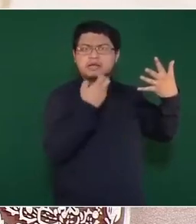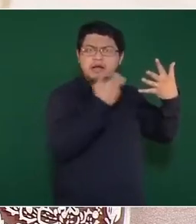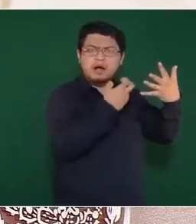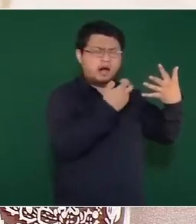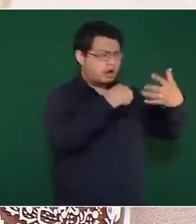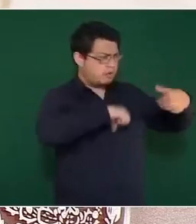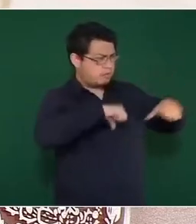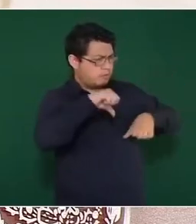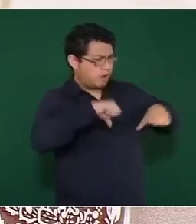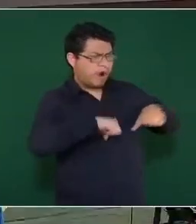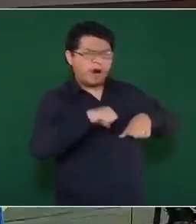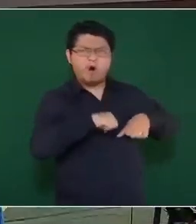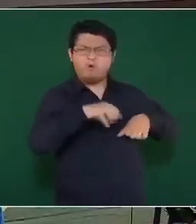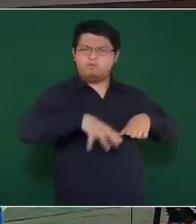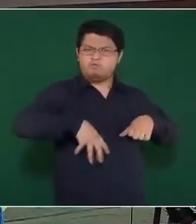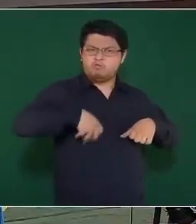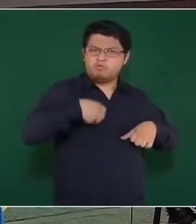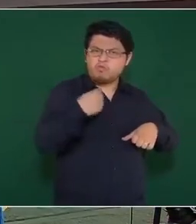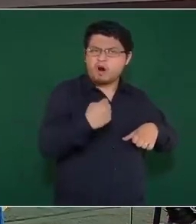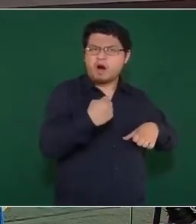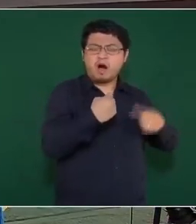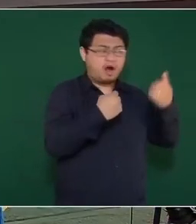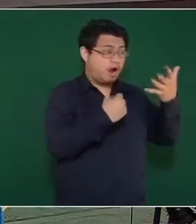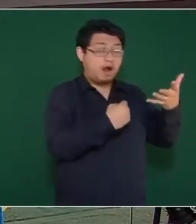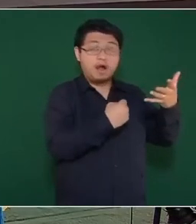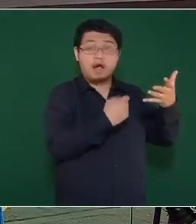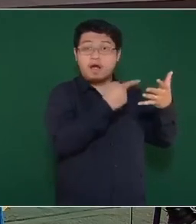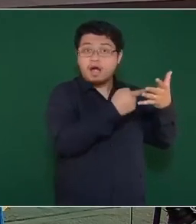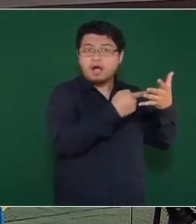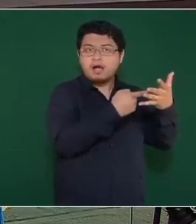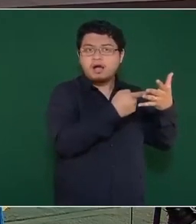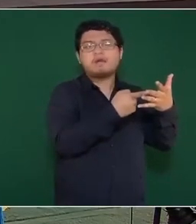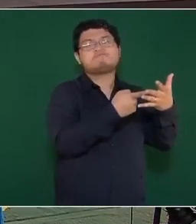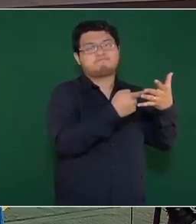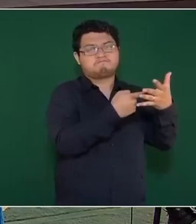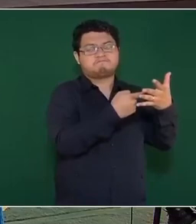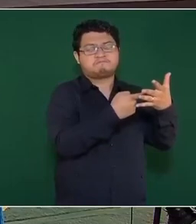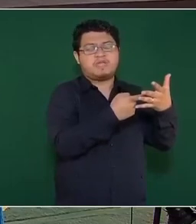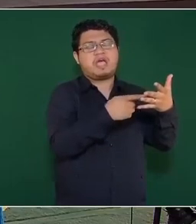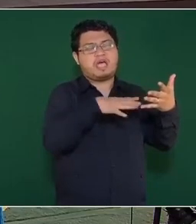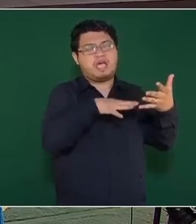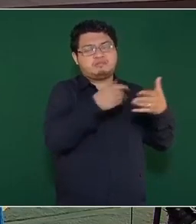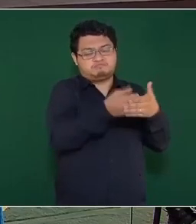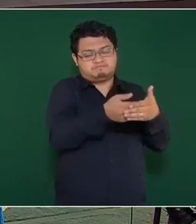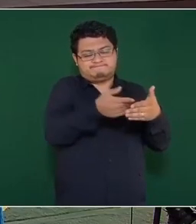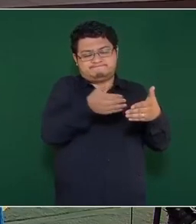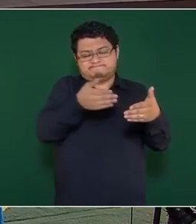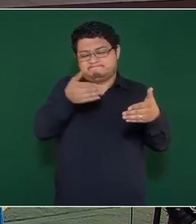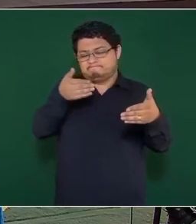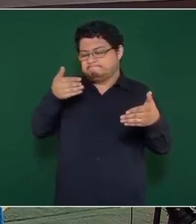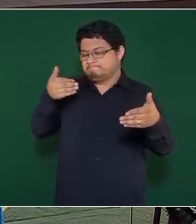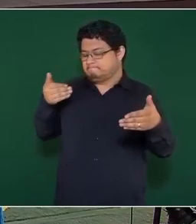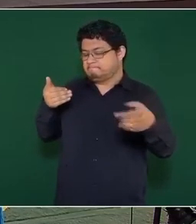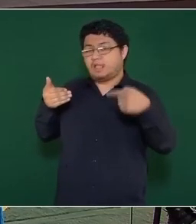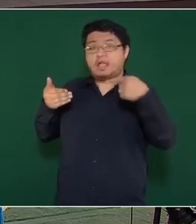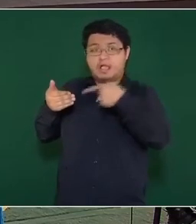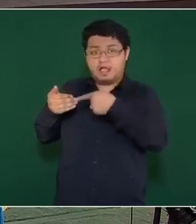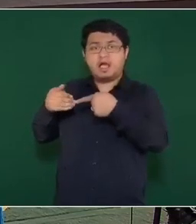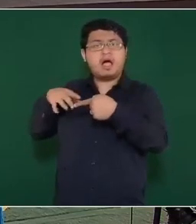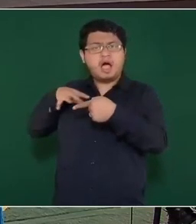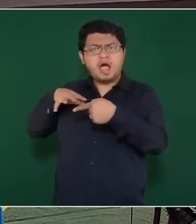y tan intensas, si no es cuando uno atraviesa por este delirio que dice un escritor,